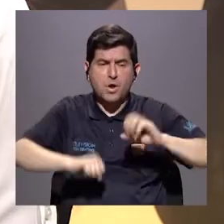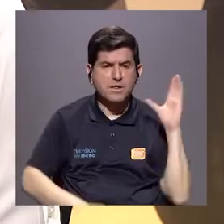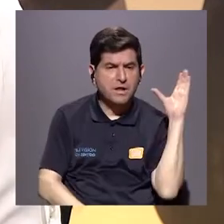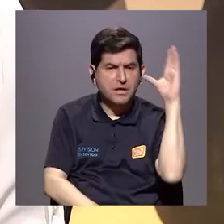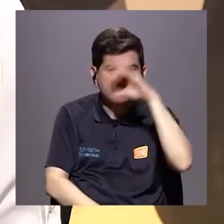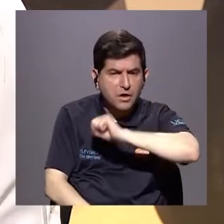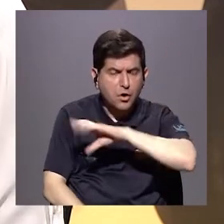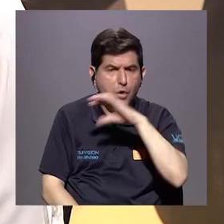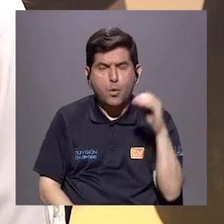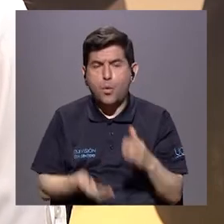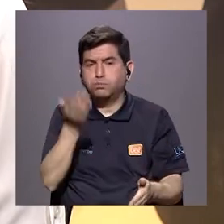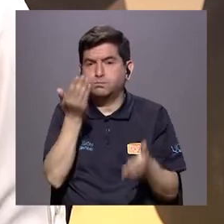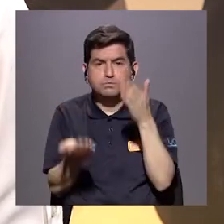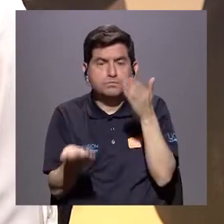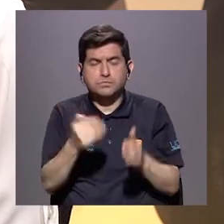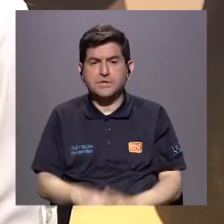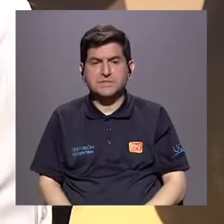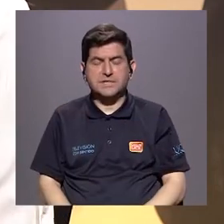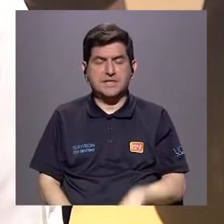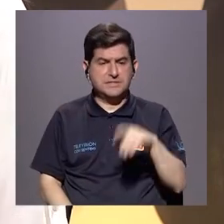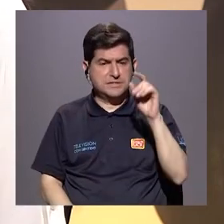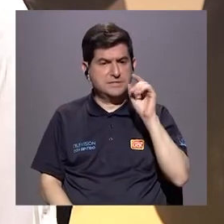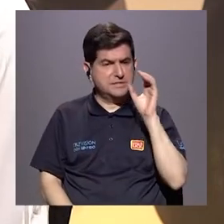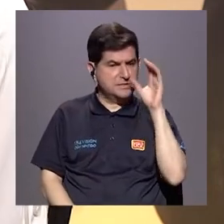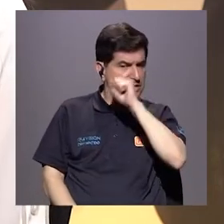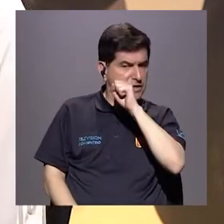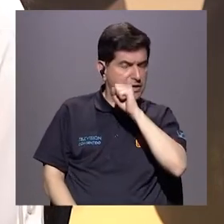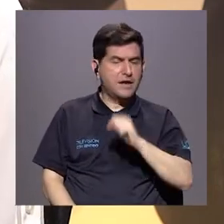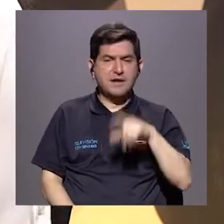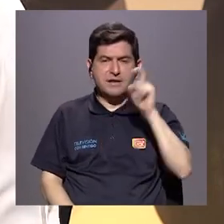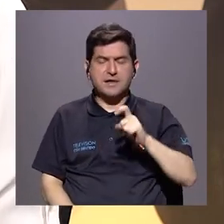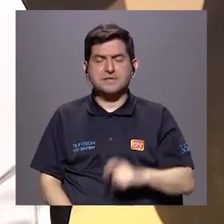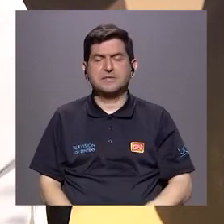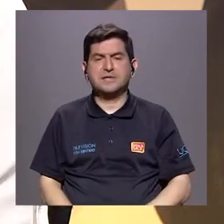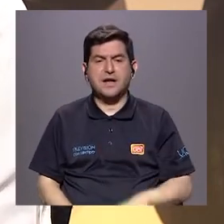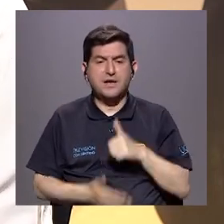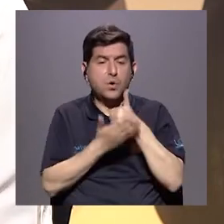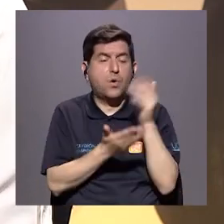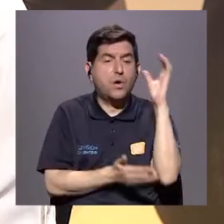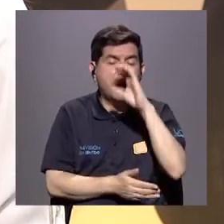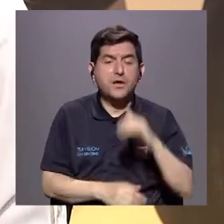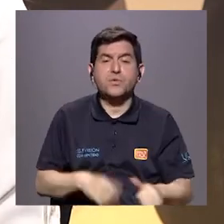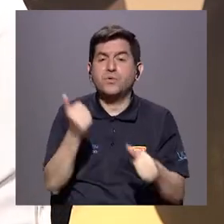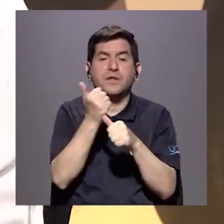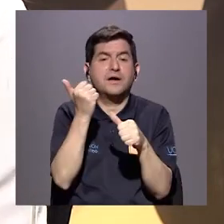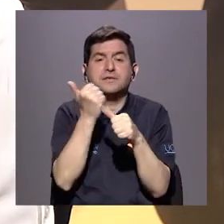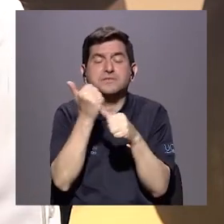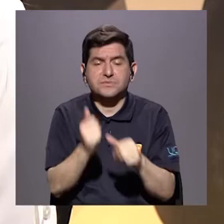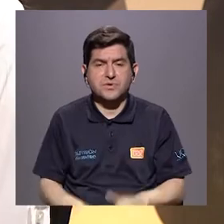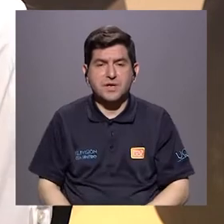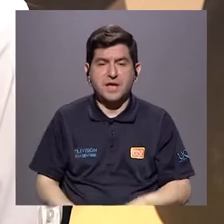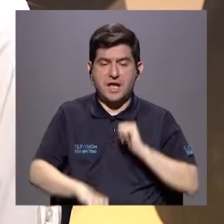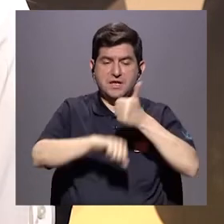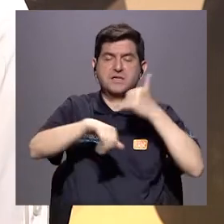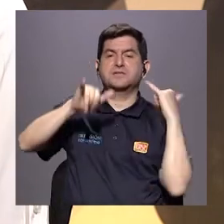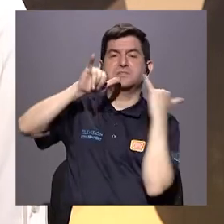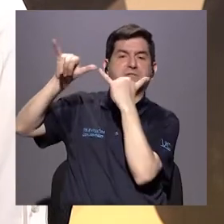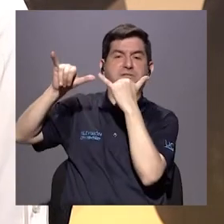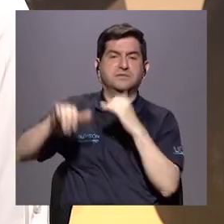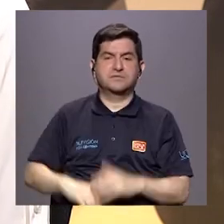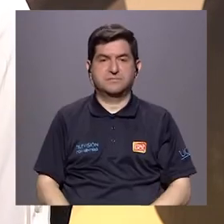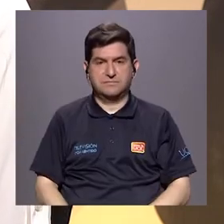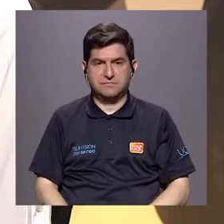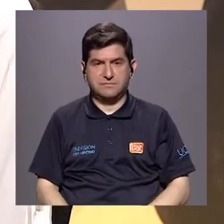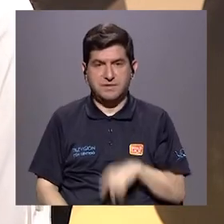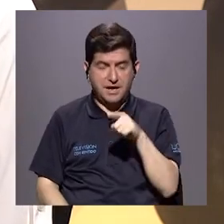detectar o hayan detectado, tienen que animarse a buscar ayuda, a asesorarse, a poner la denuncia. Porque